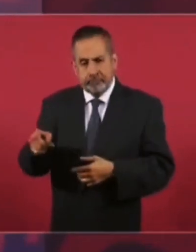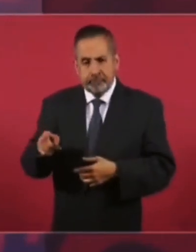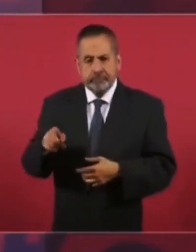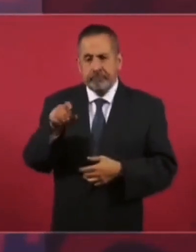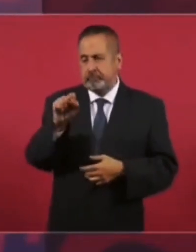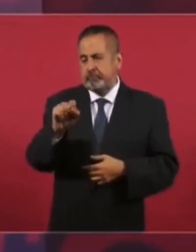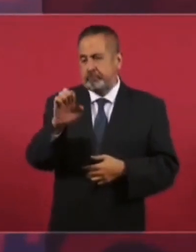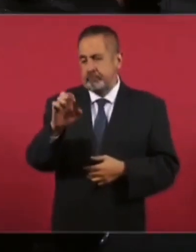de la Defensa Nacional.